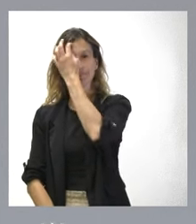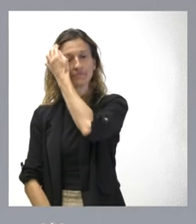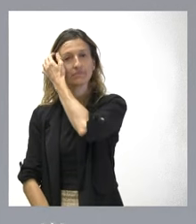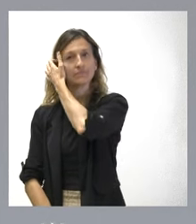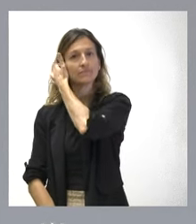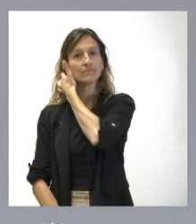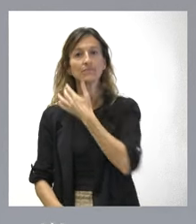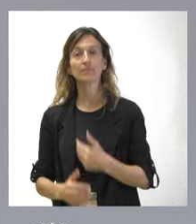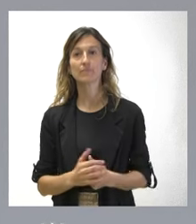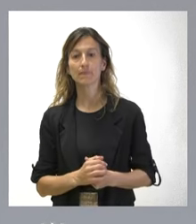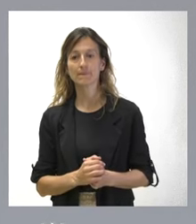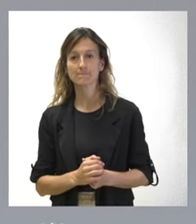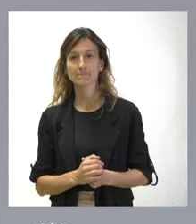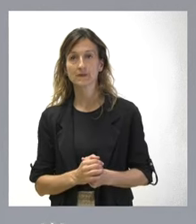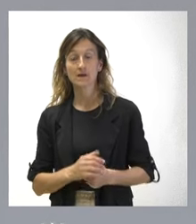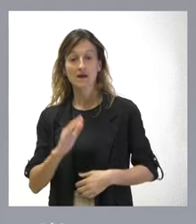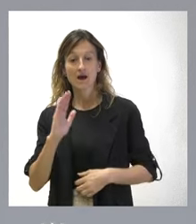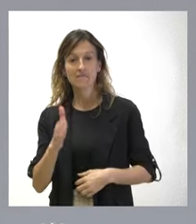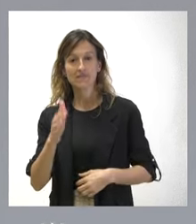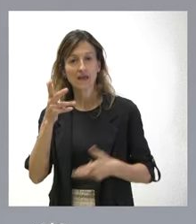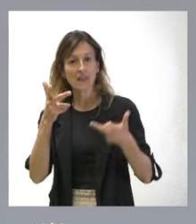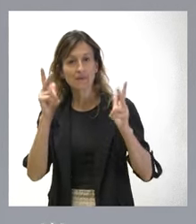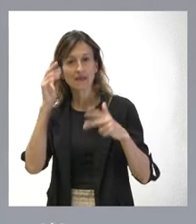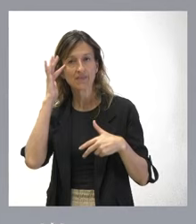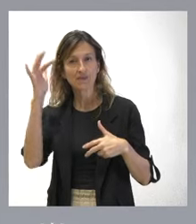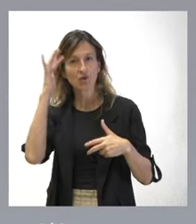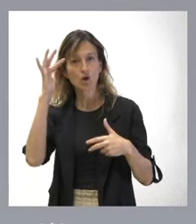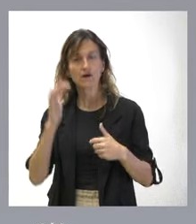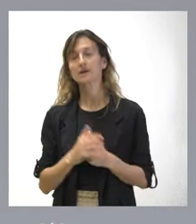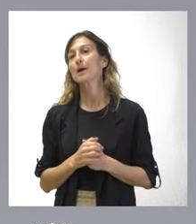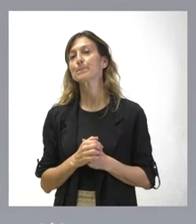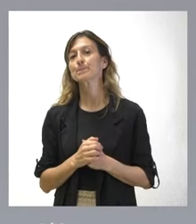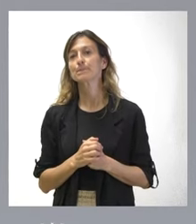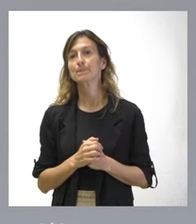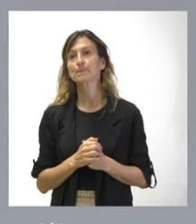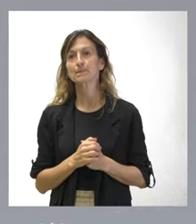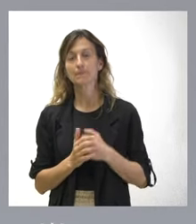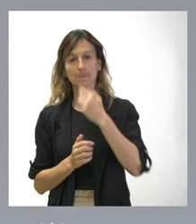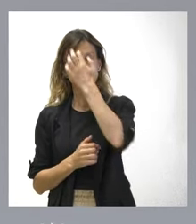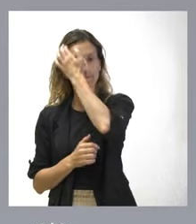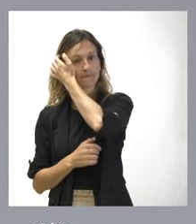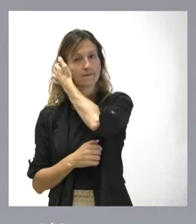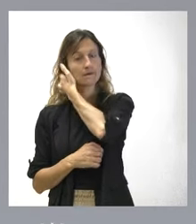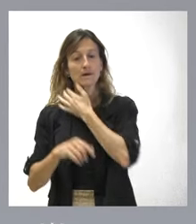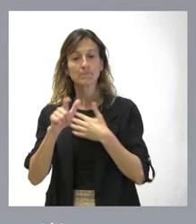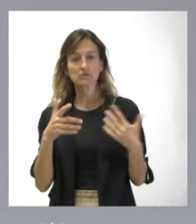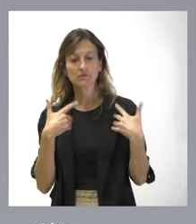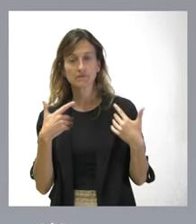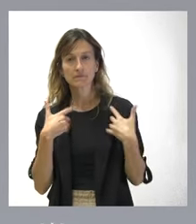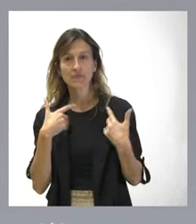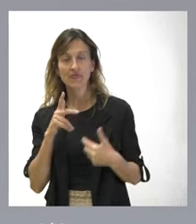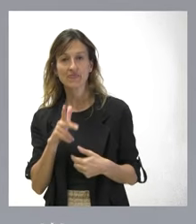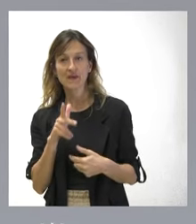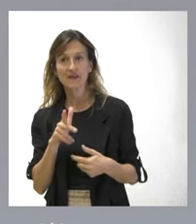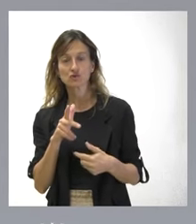Por lo tanto, se vulnera la libertad ideológica. Respecto a las víctimas, se suprime el derecho a la integridad física y moral,